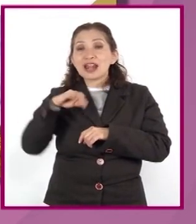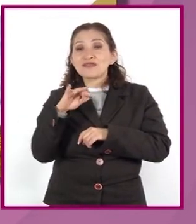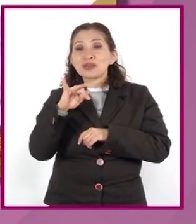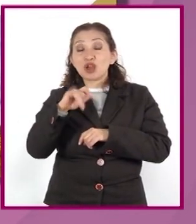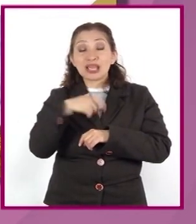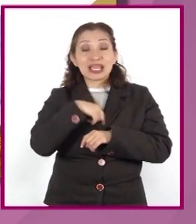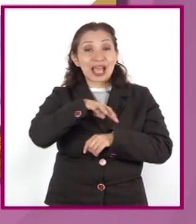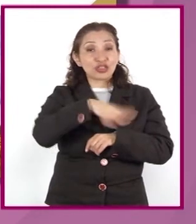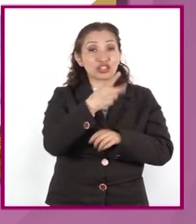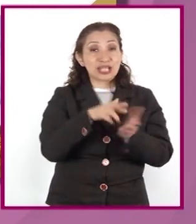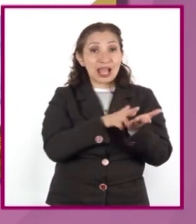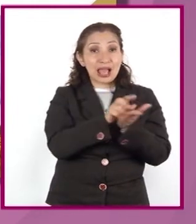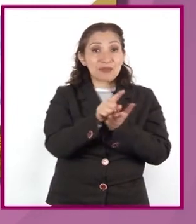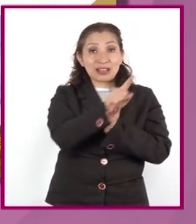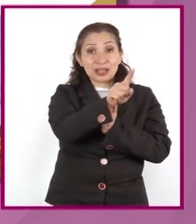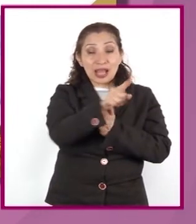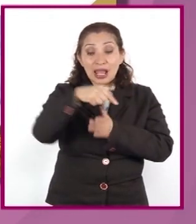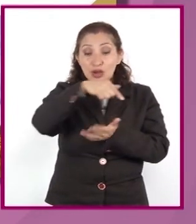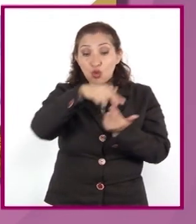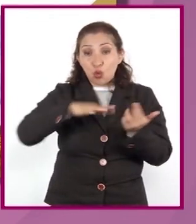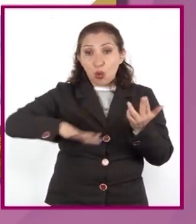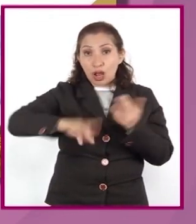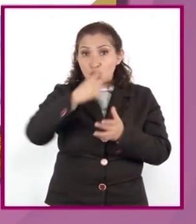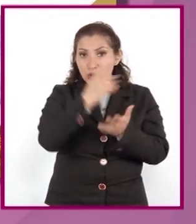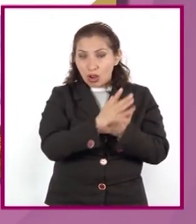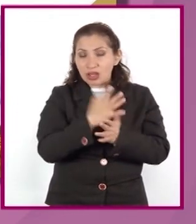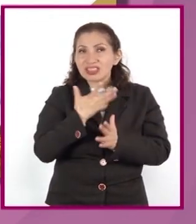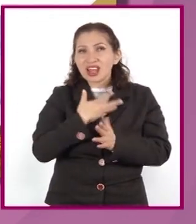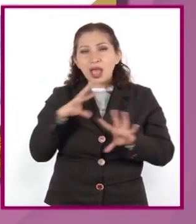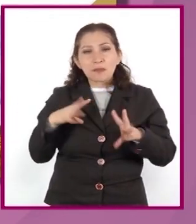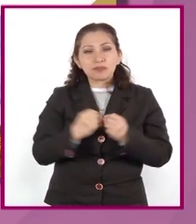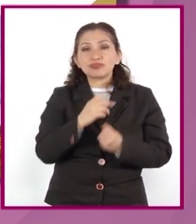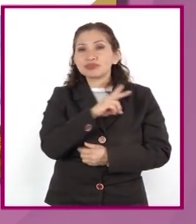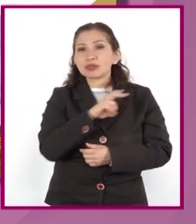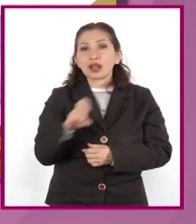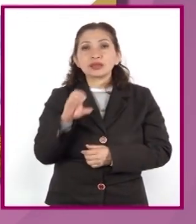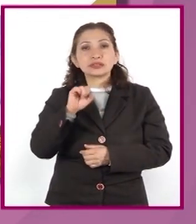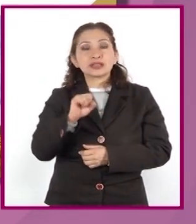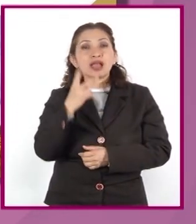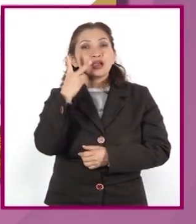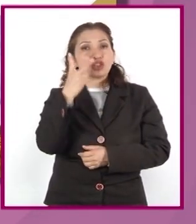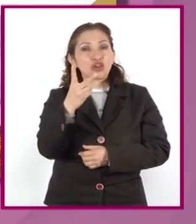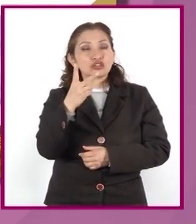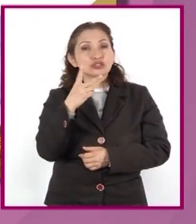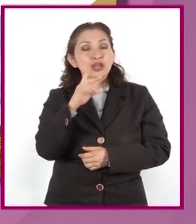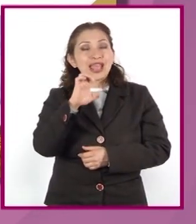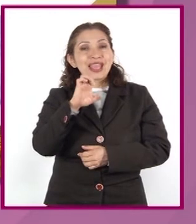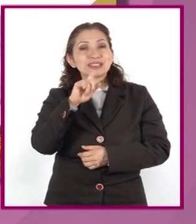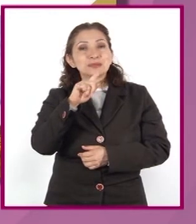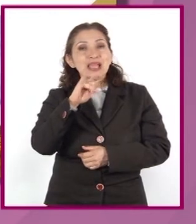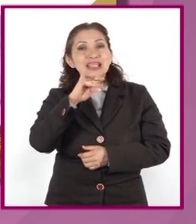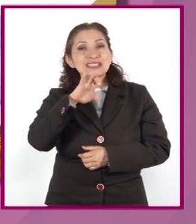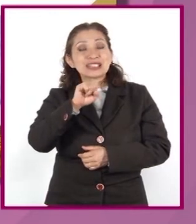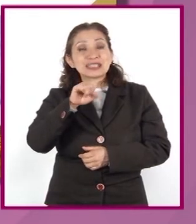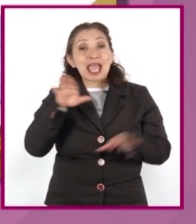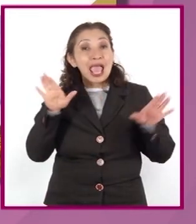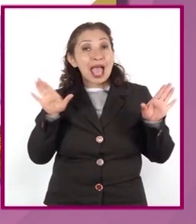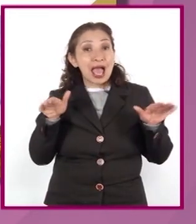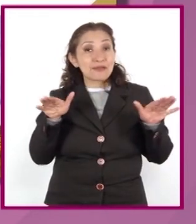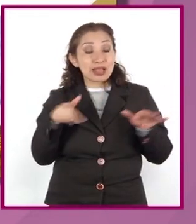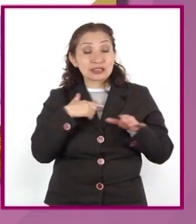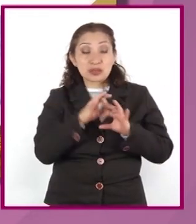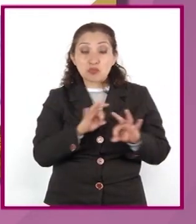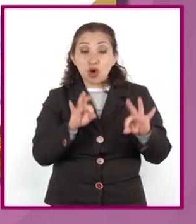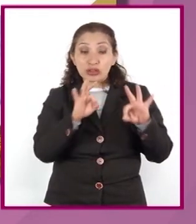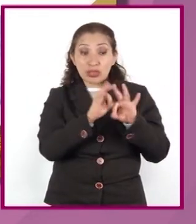reptiles en la región. Además, cuenta con alrededor de 262 especies de aves, un importante